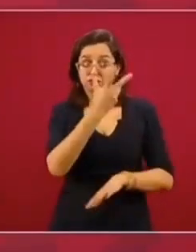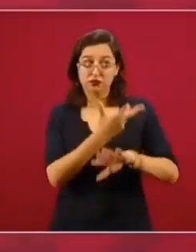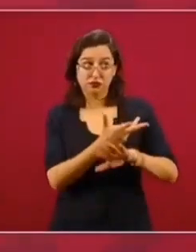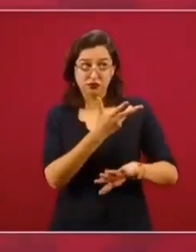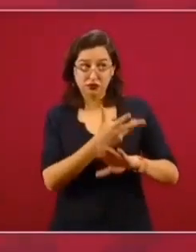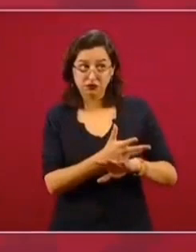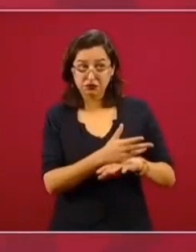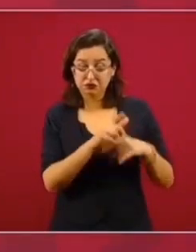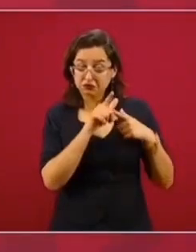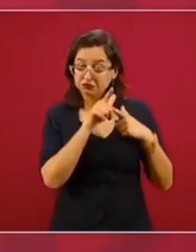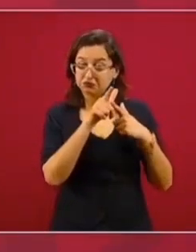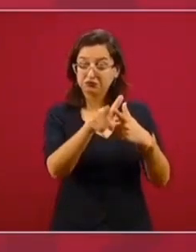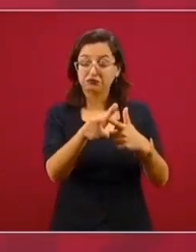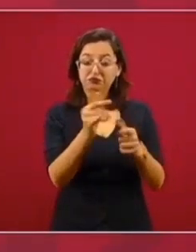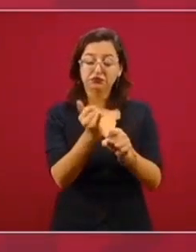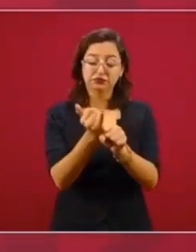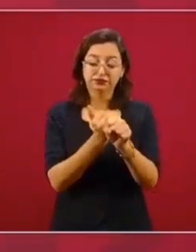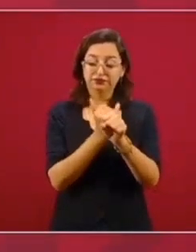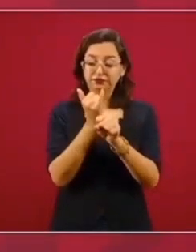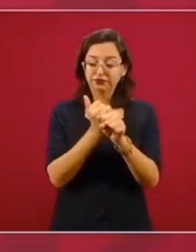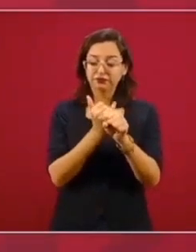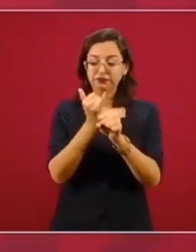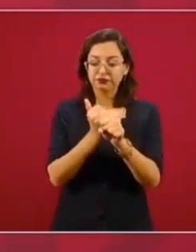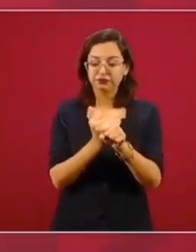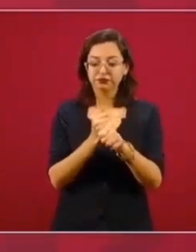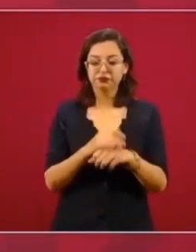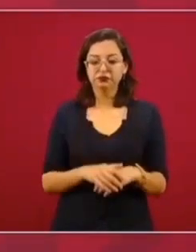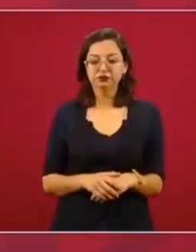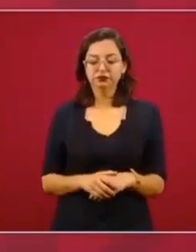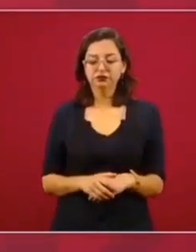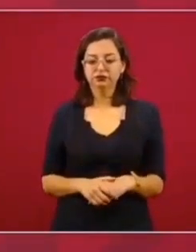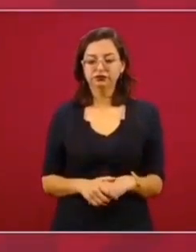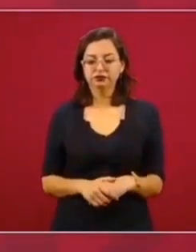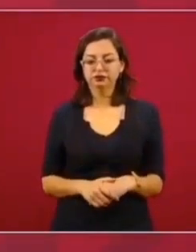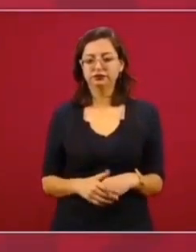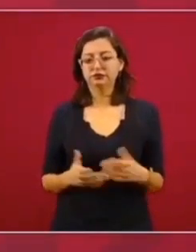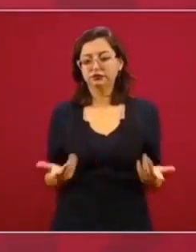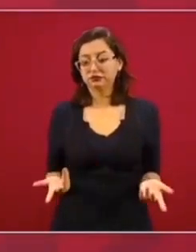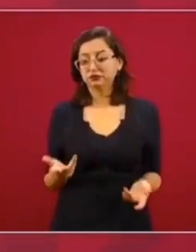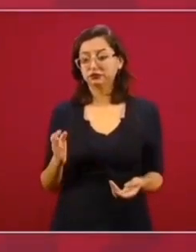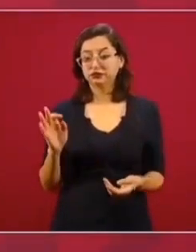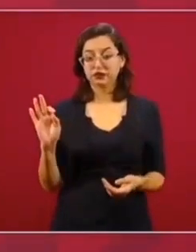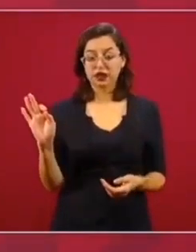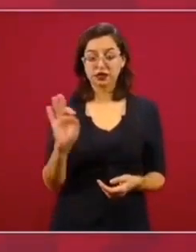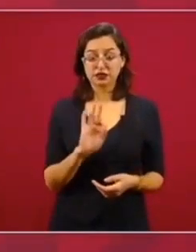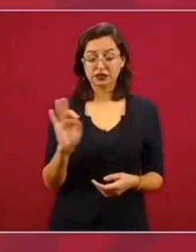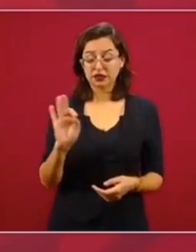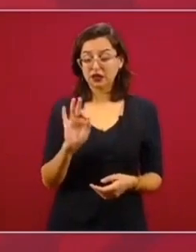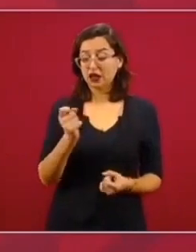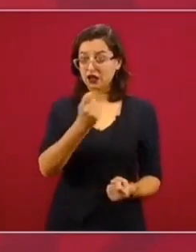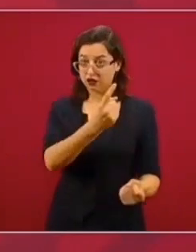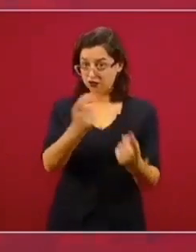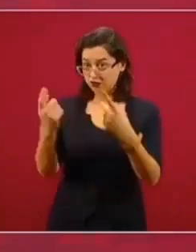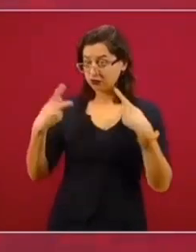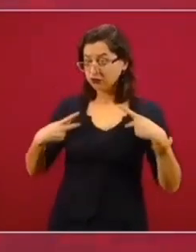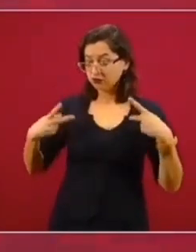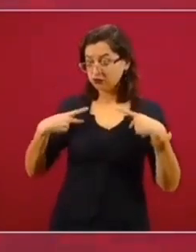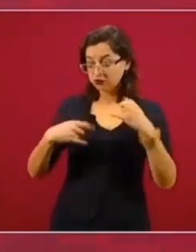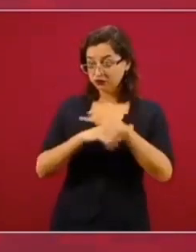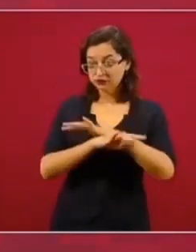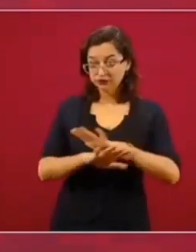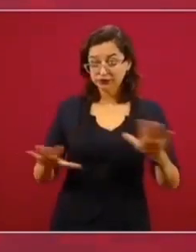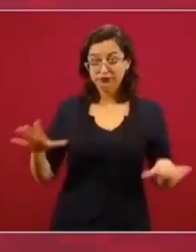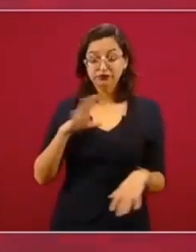Si alguien tiene información, pues está obligado también